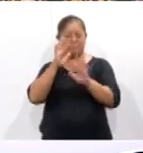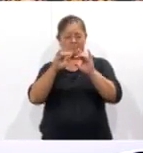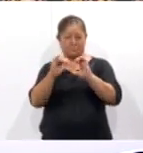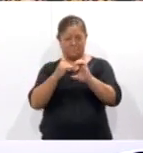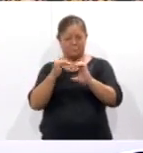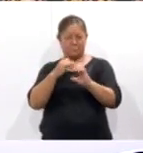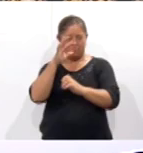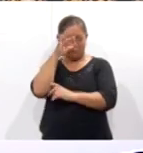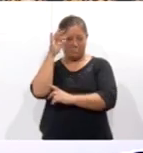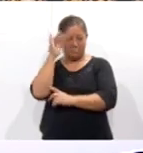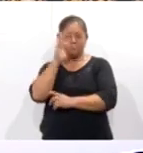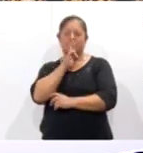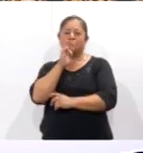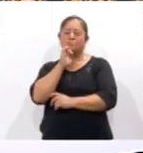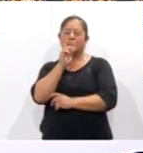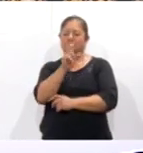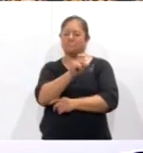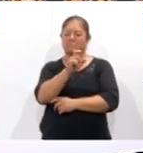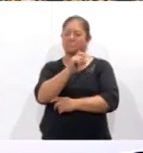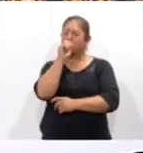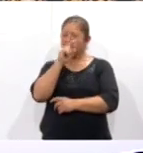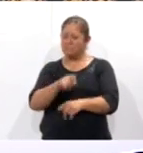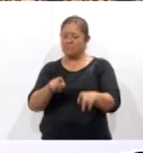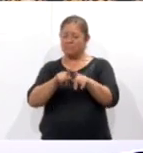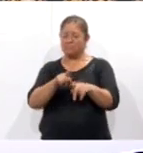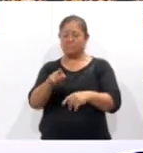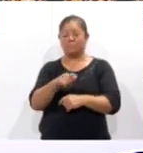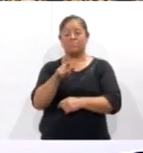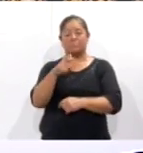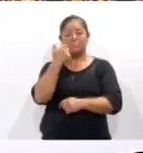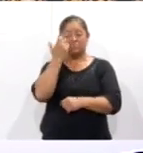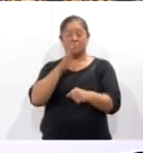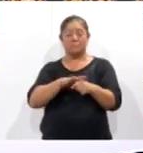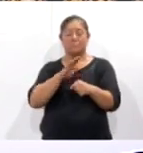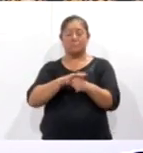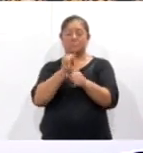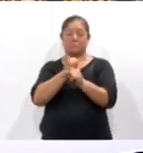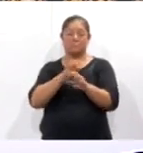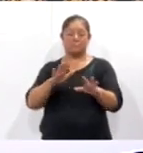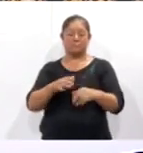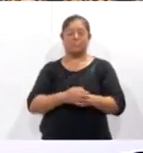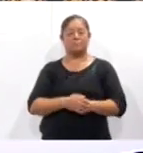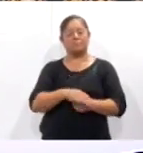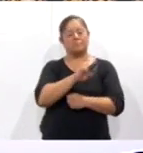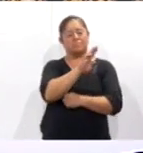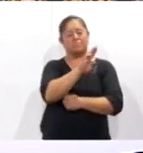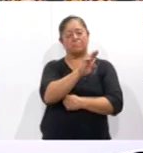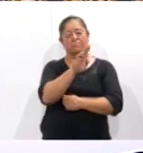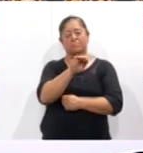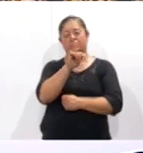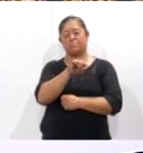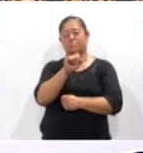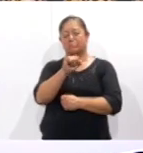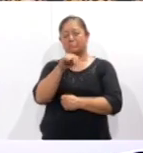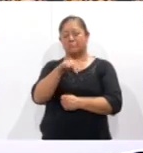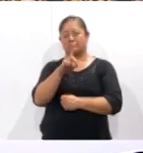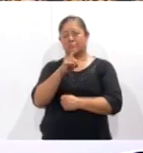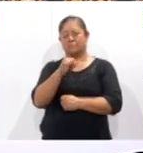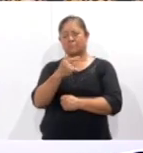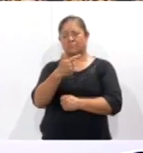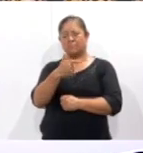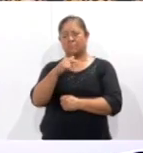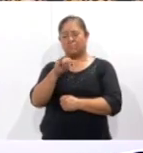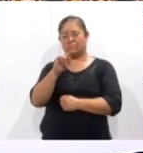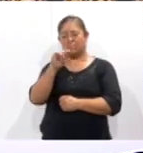como Coracyt Noticias, al igual que en la red X antes Twitter. Y pues bueno, si usted quiere tener a la mano toda esta